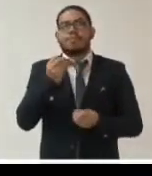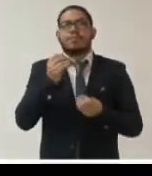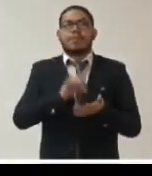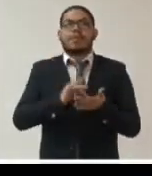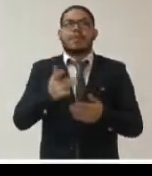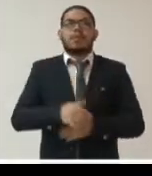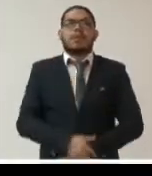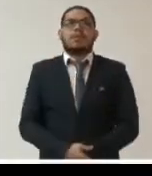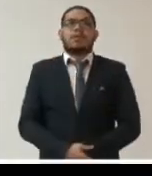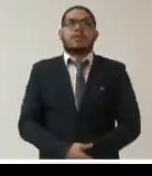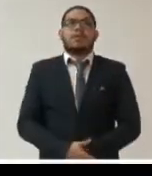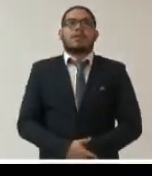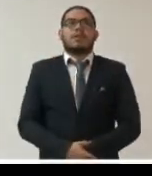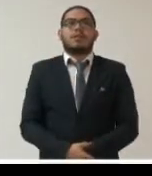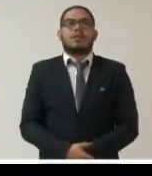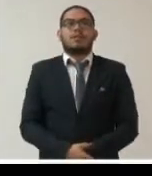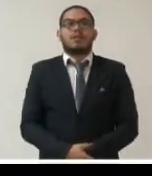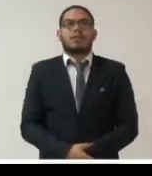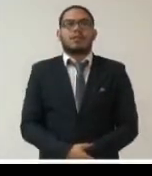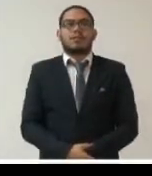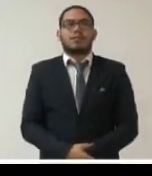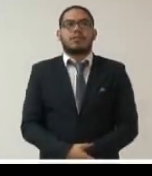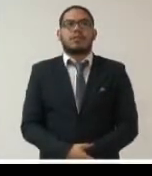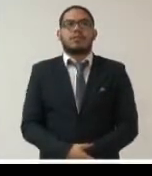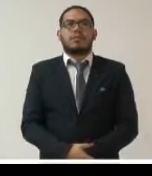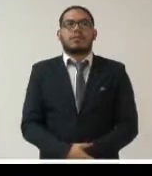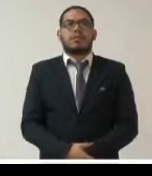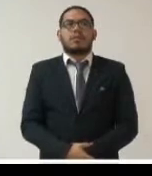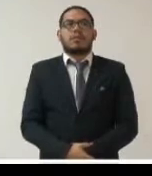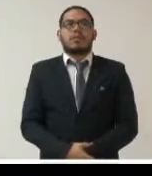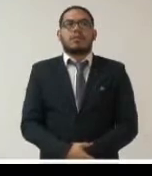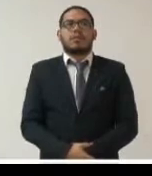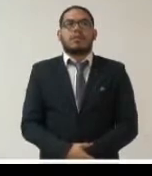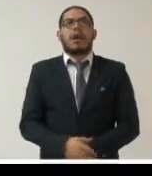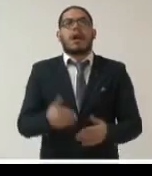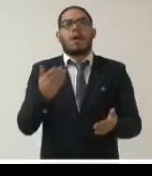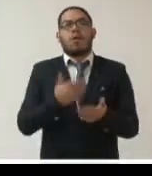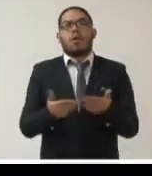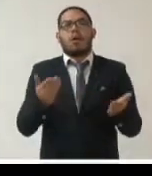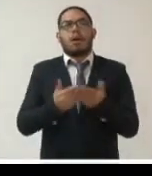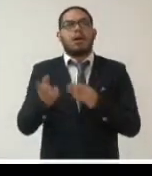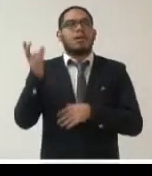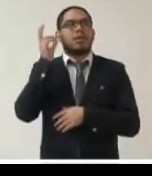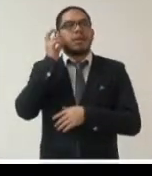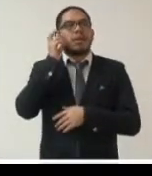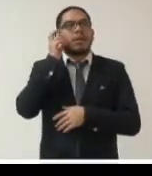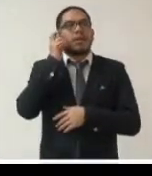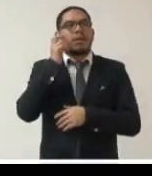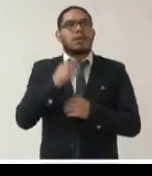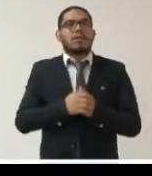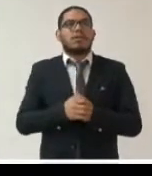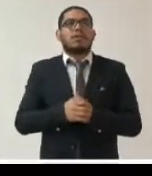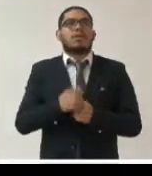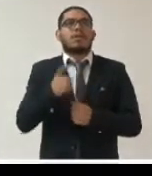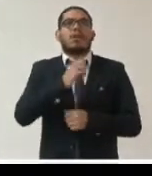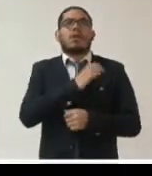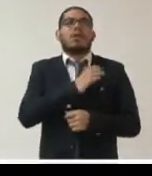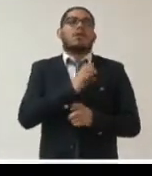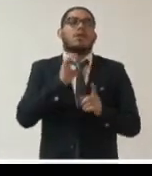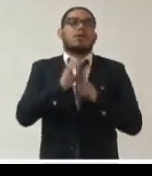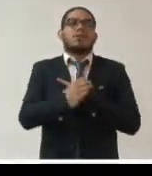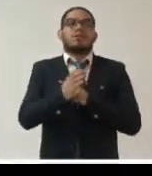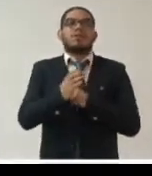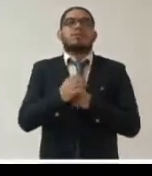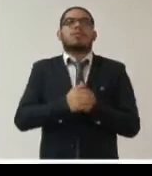muchas gracias por su intervención maestra muy amable ahora es momento de escuchar el mensaje de la comisionada presidenta del INFOEMP